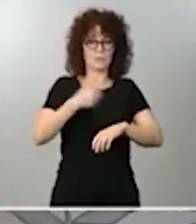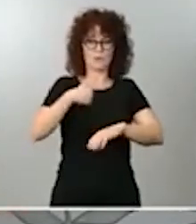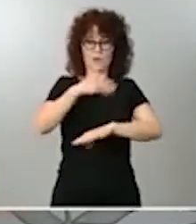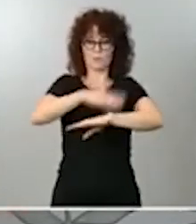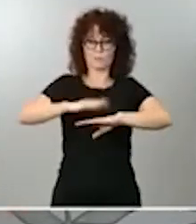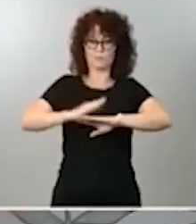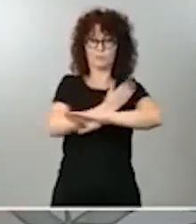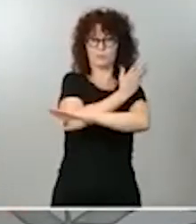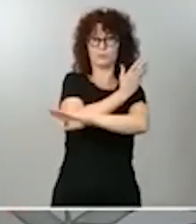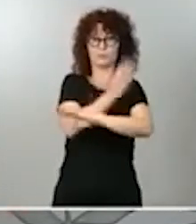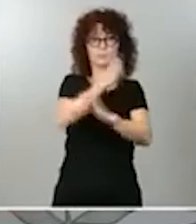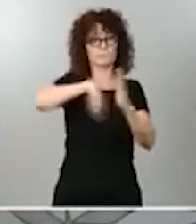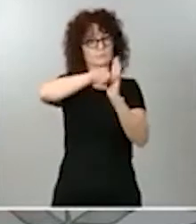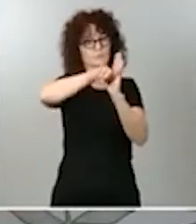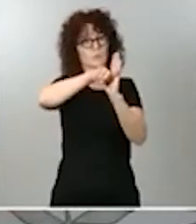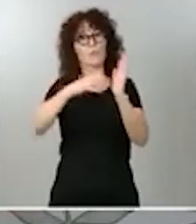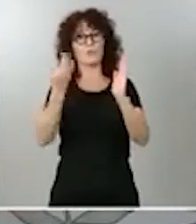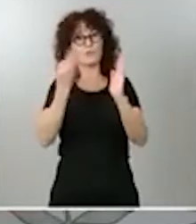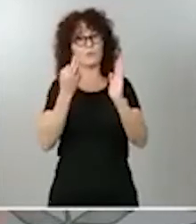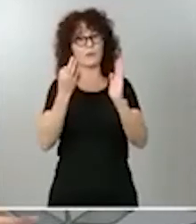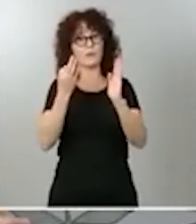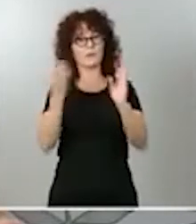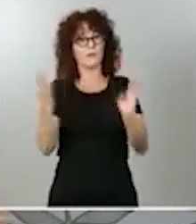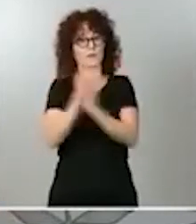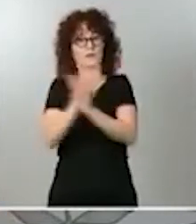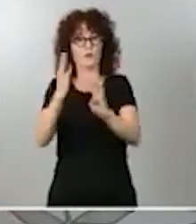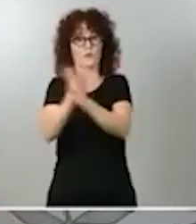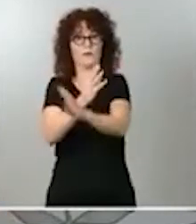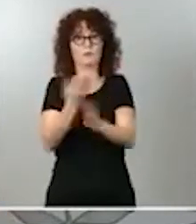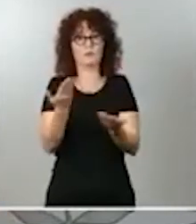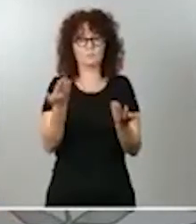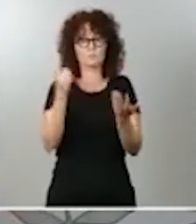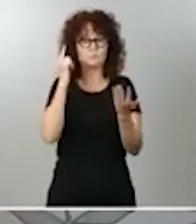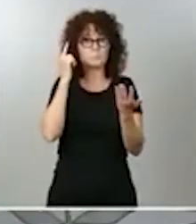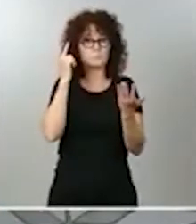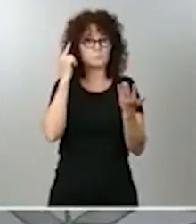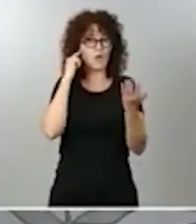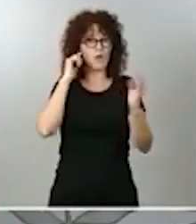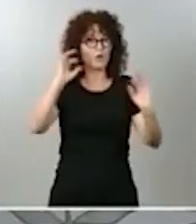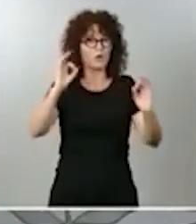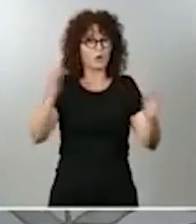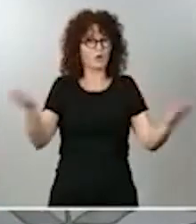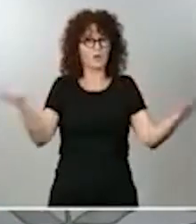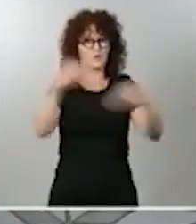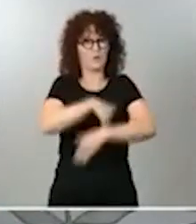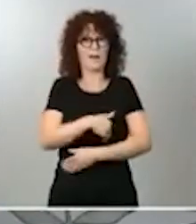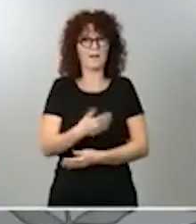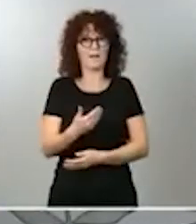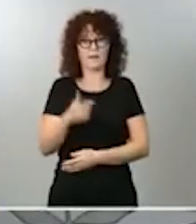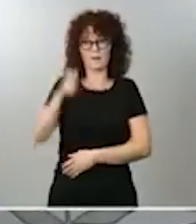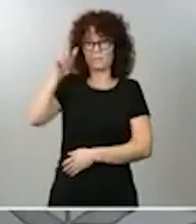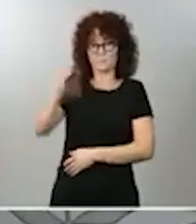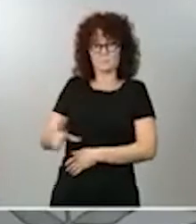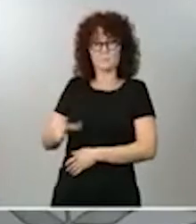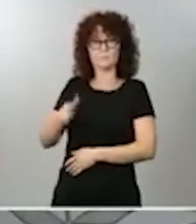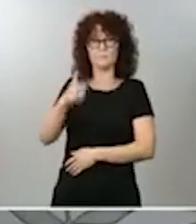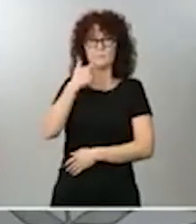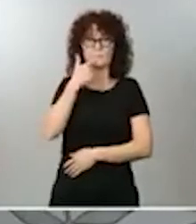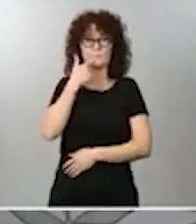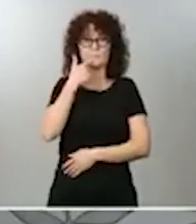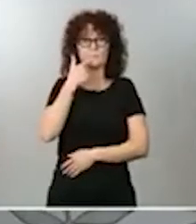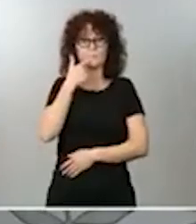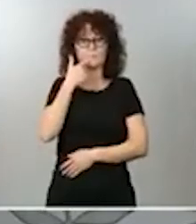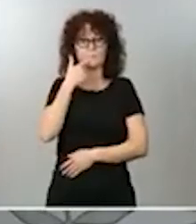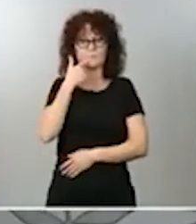cuéntenme a mí usted la coherencia que tiene aquel que se está negando a cumplir con el mandato constitucional